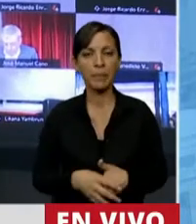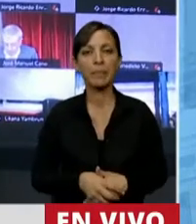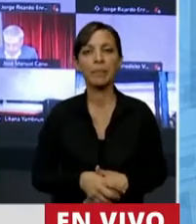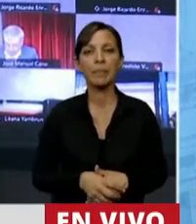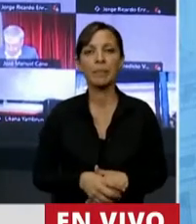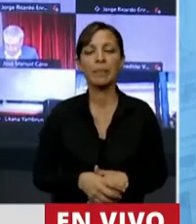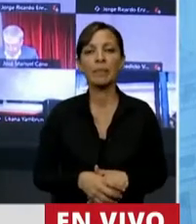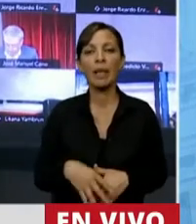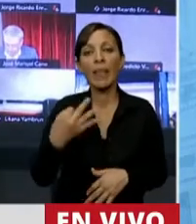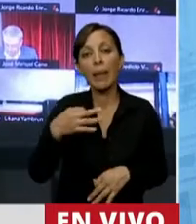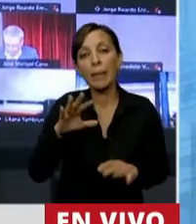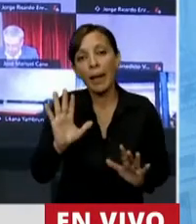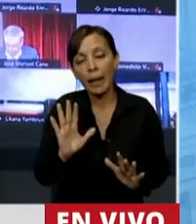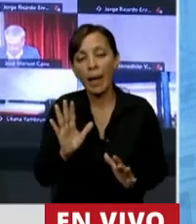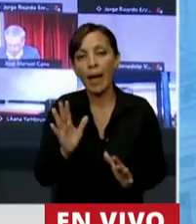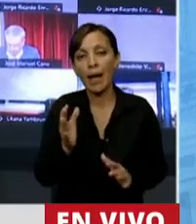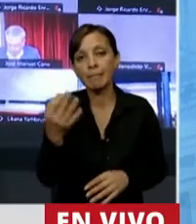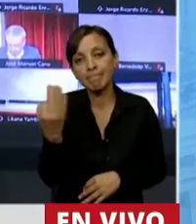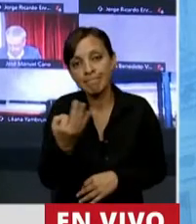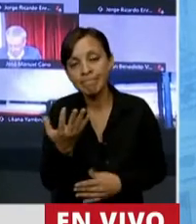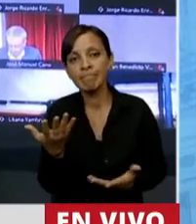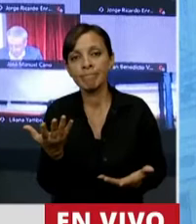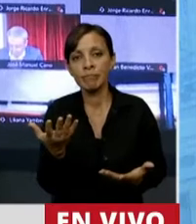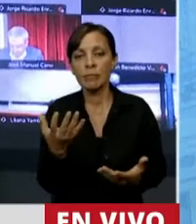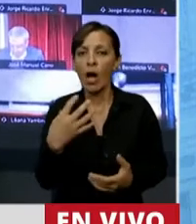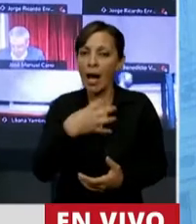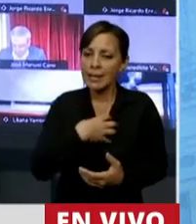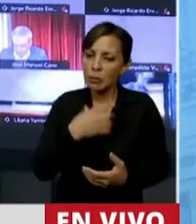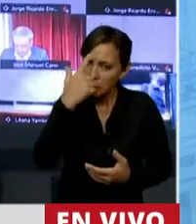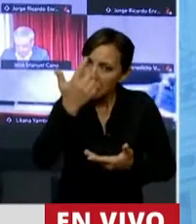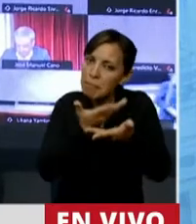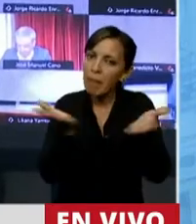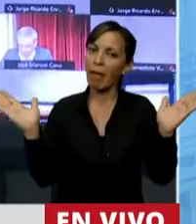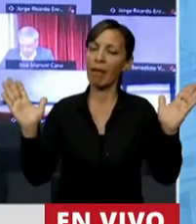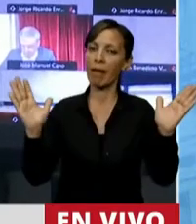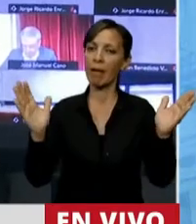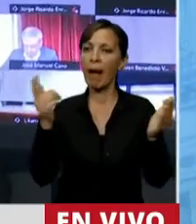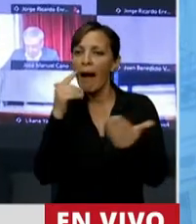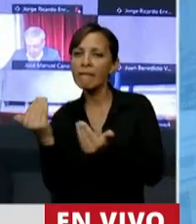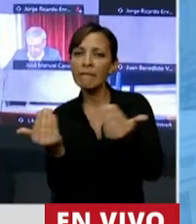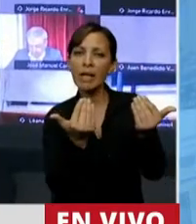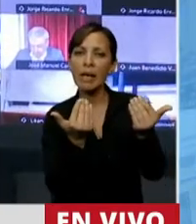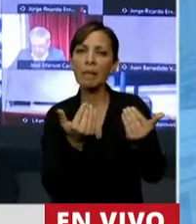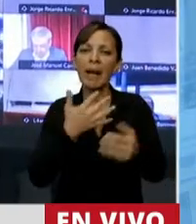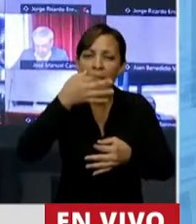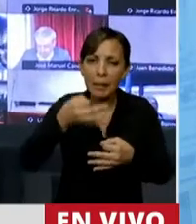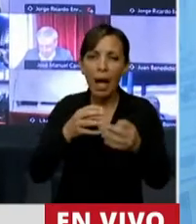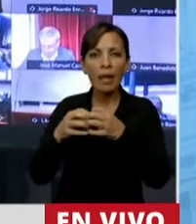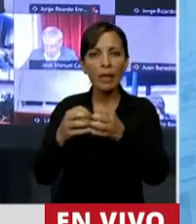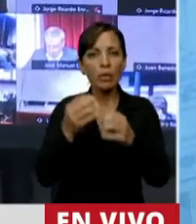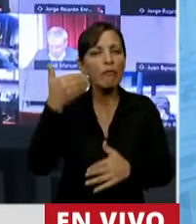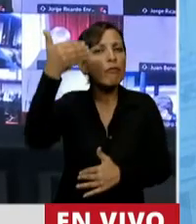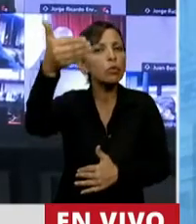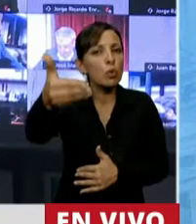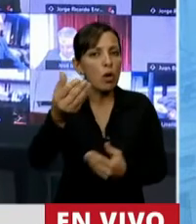Hubiera sido importante que para eso hubiera una actitud de apertura y de escucha. Para discutir en serio el futuro de